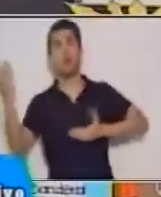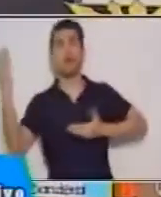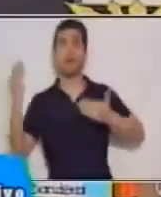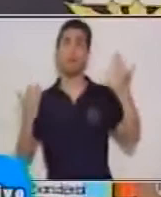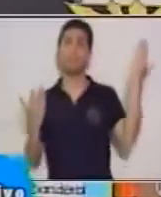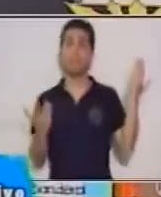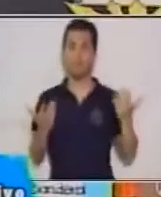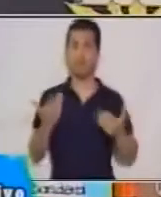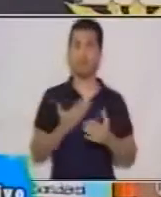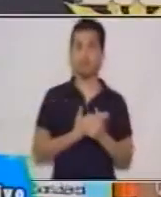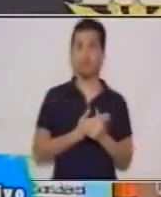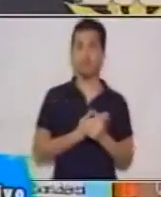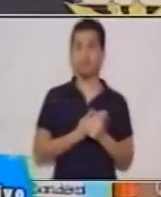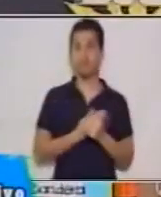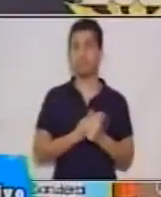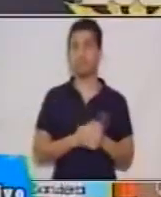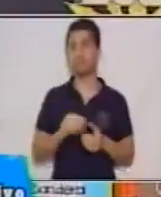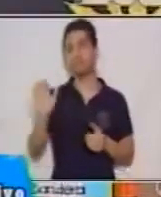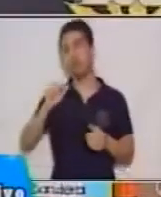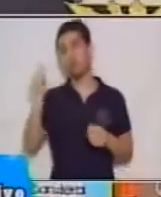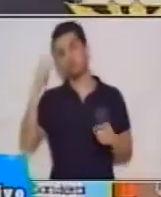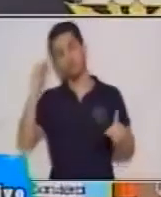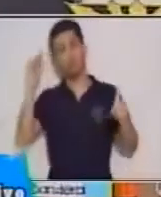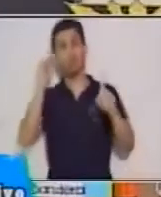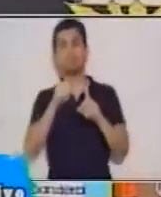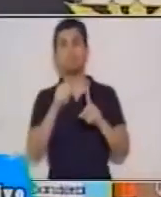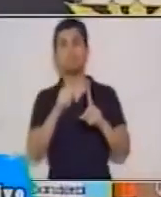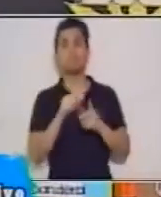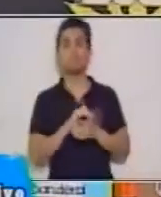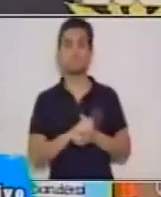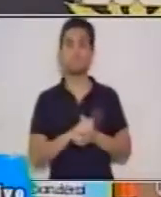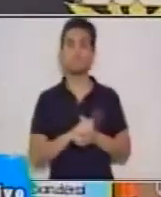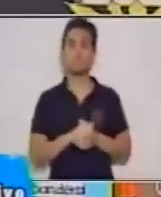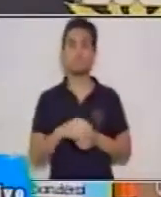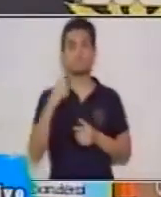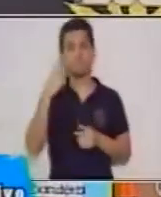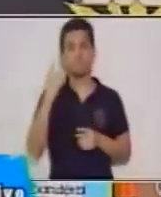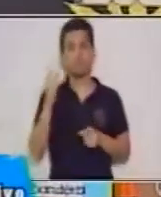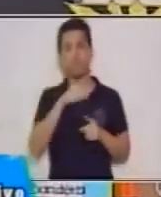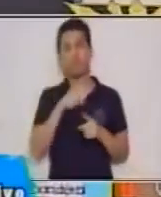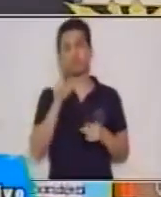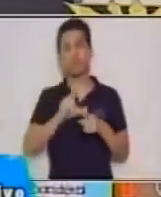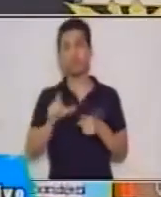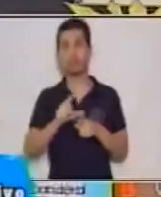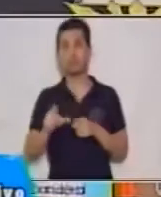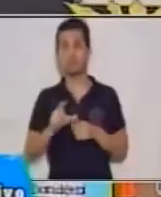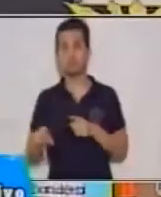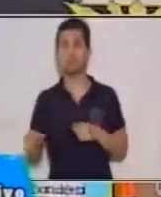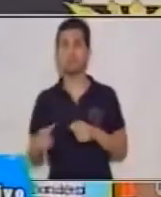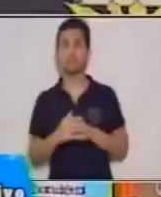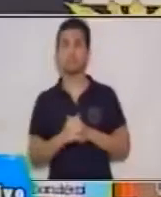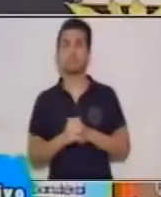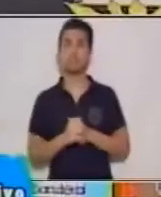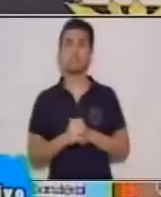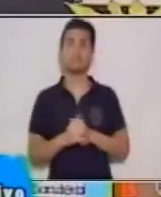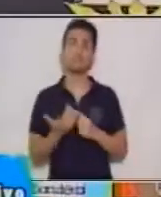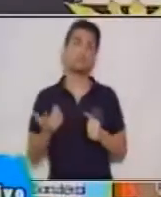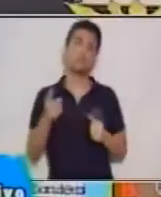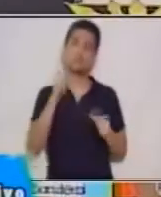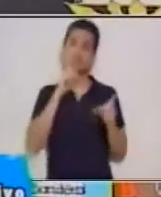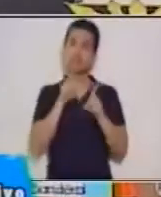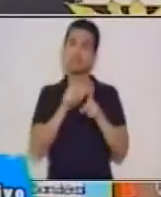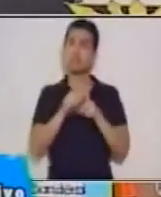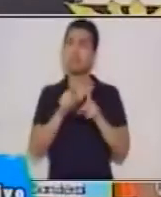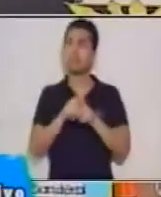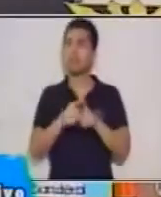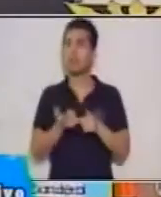se le está dando otro sentido al objeto central que tenemos y en la otra